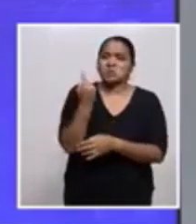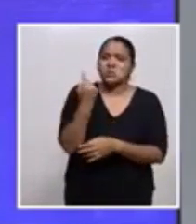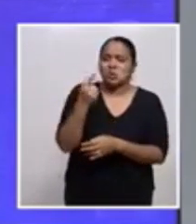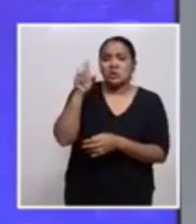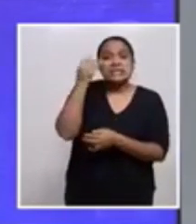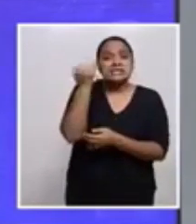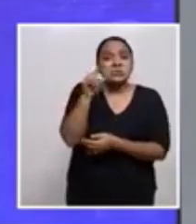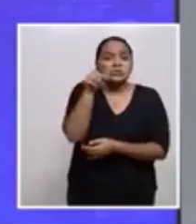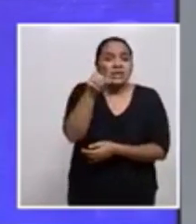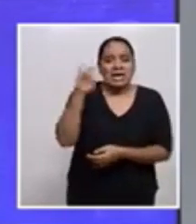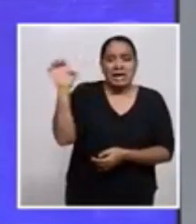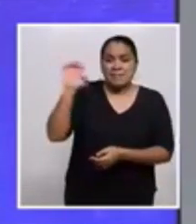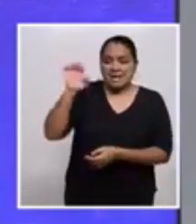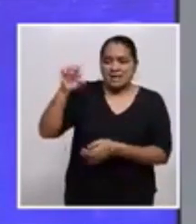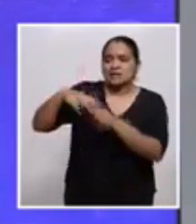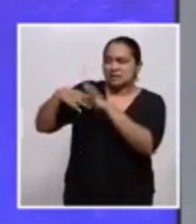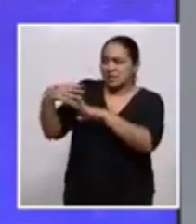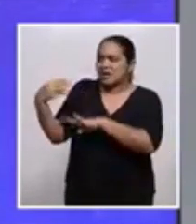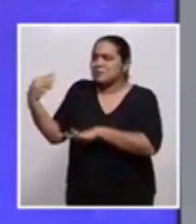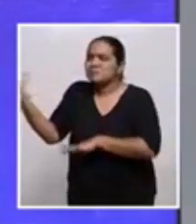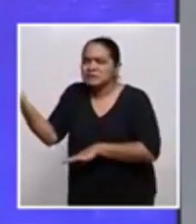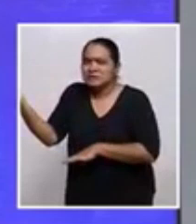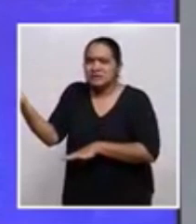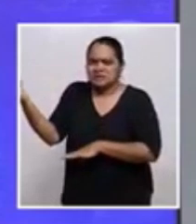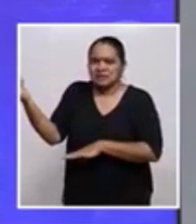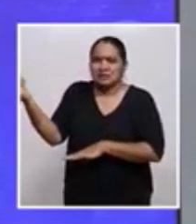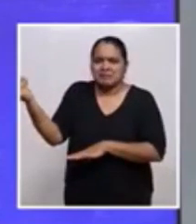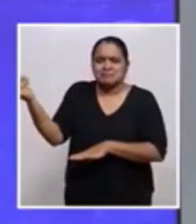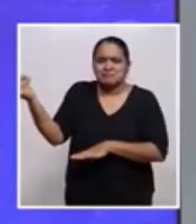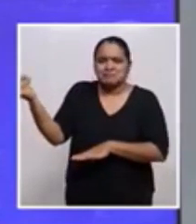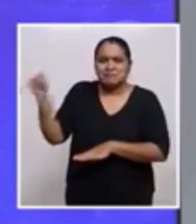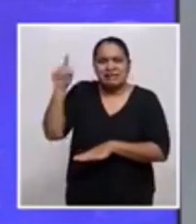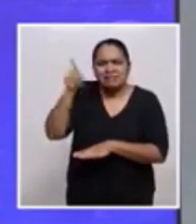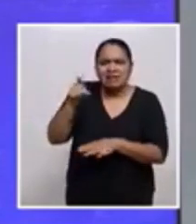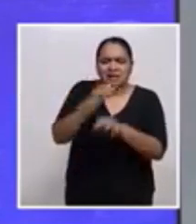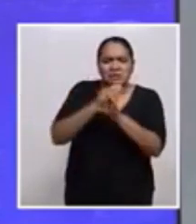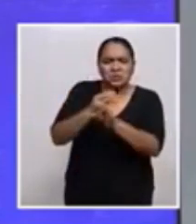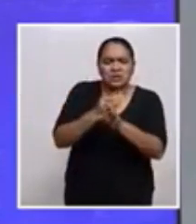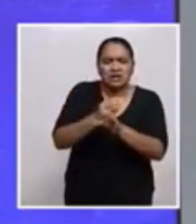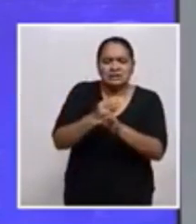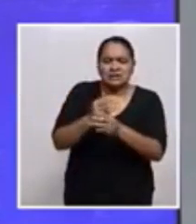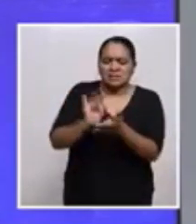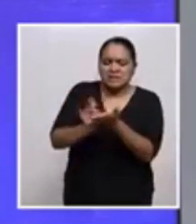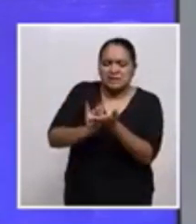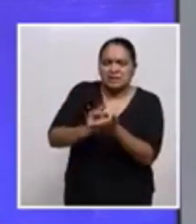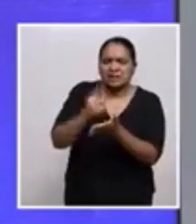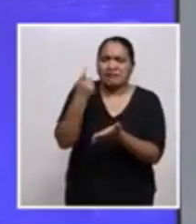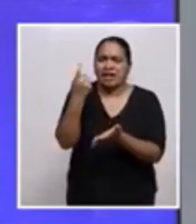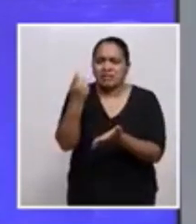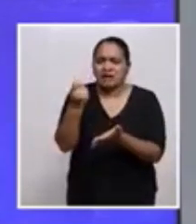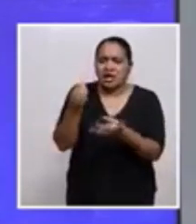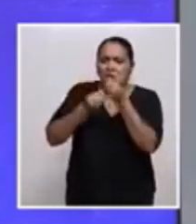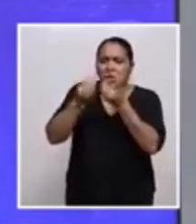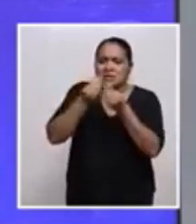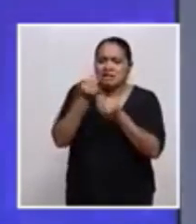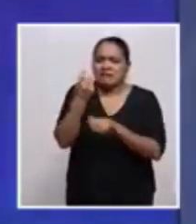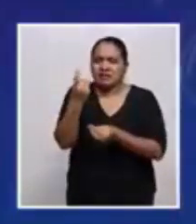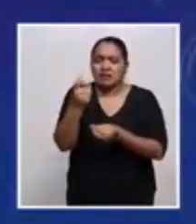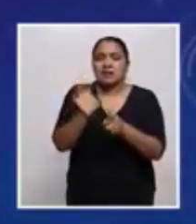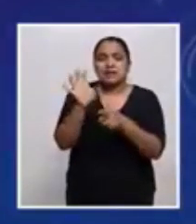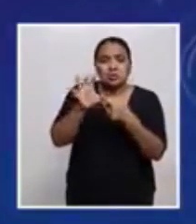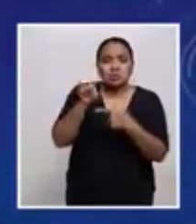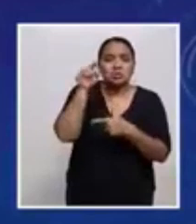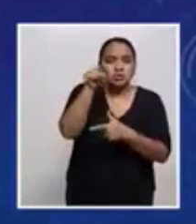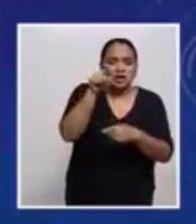emergencia y si le toca que salir porque tiene que conseguir algún medicamento, tiene que abastecer de alimento a su familia, use la